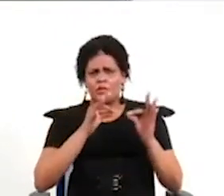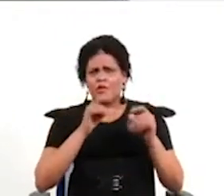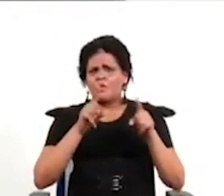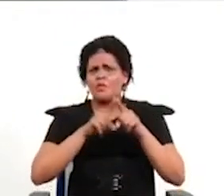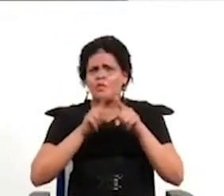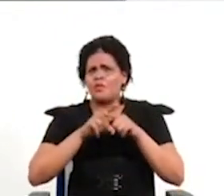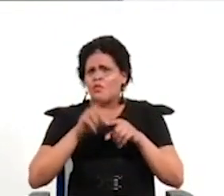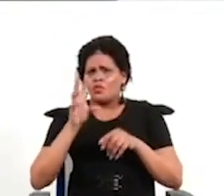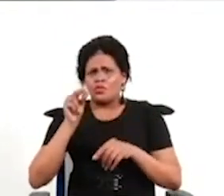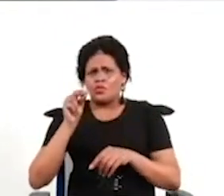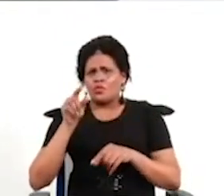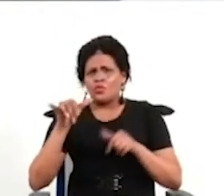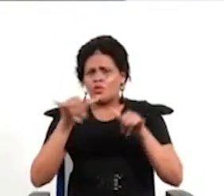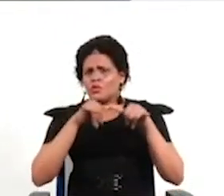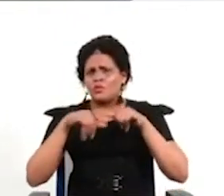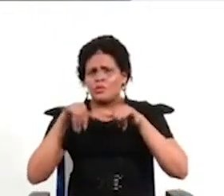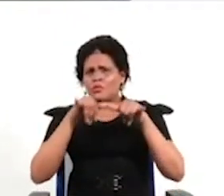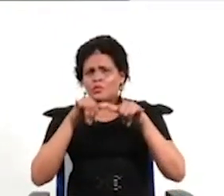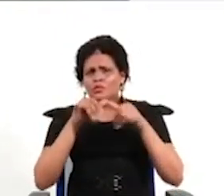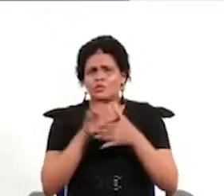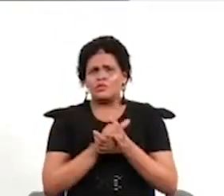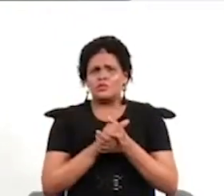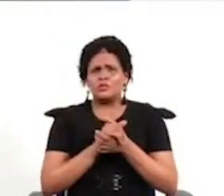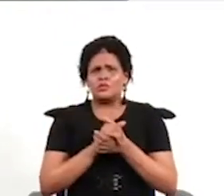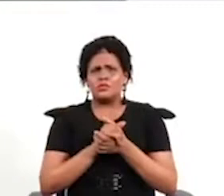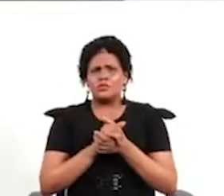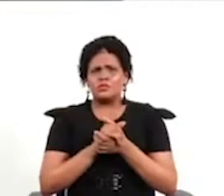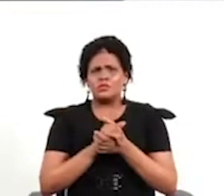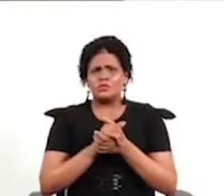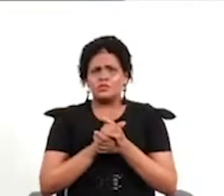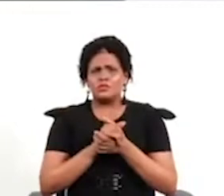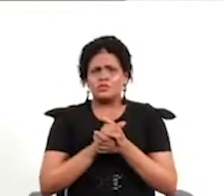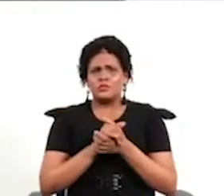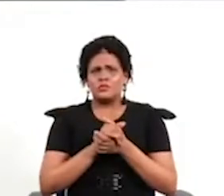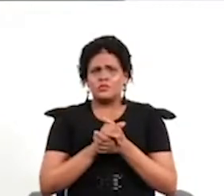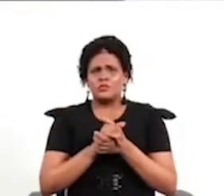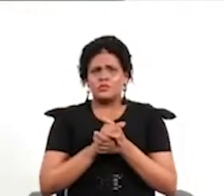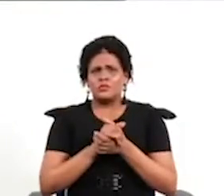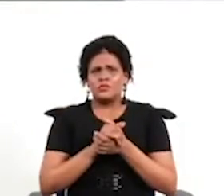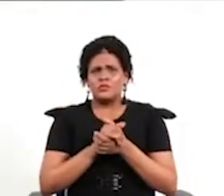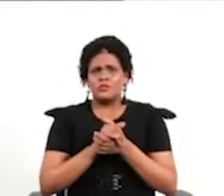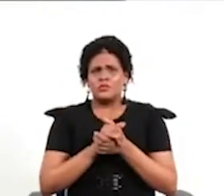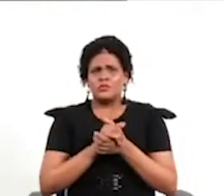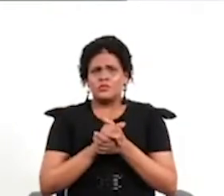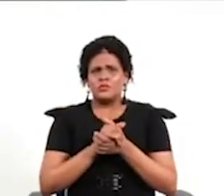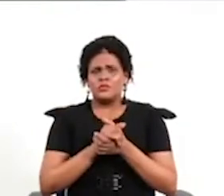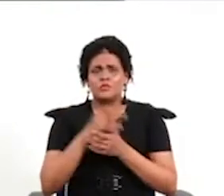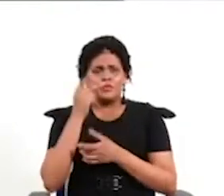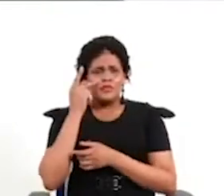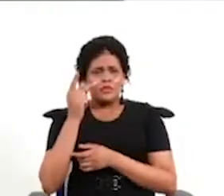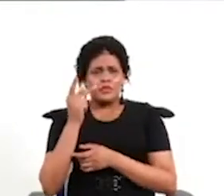no todos viven a la altura de los estándares que uno querría ver